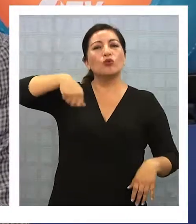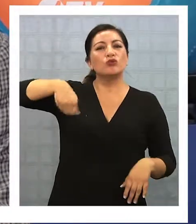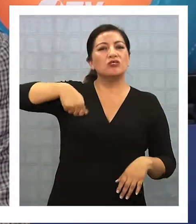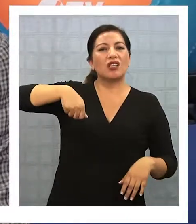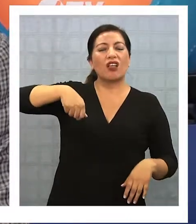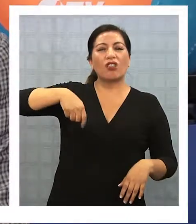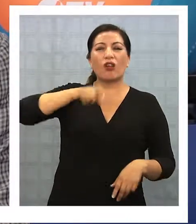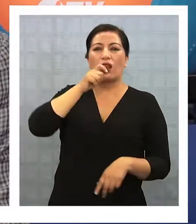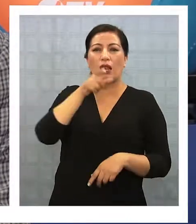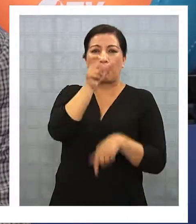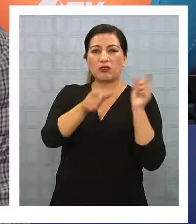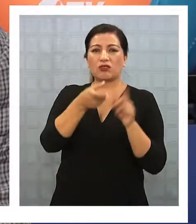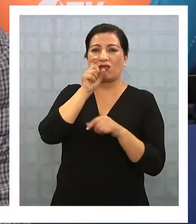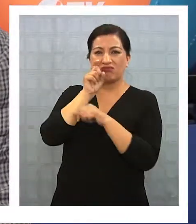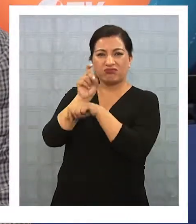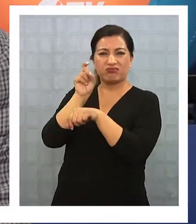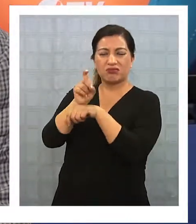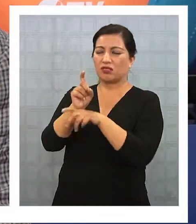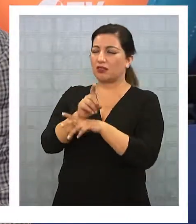también otro diputado